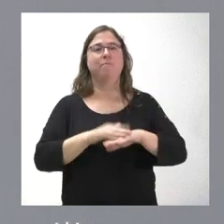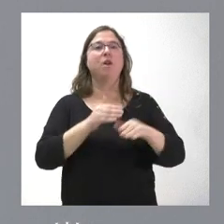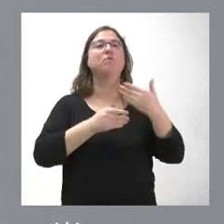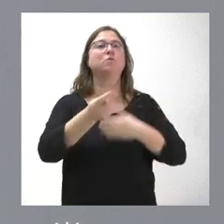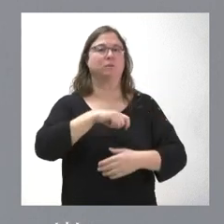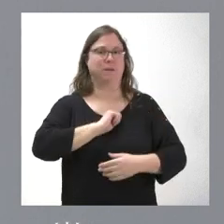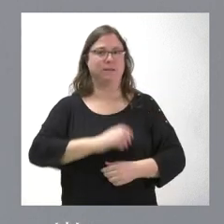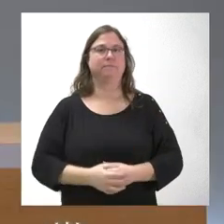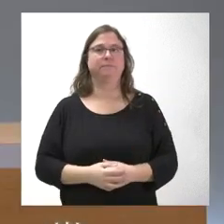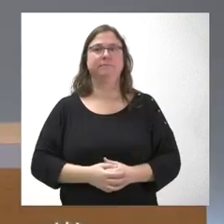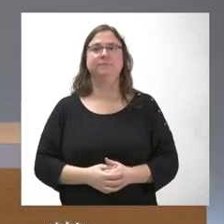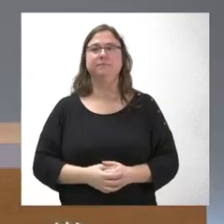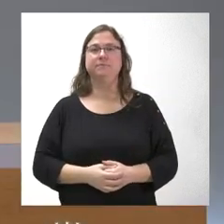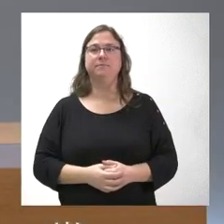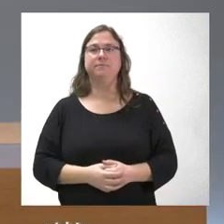de España.